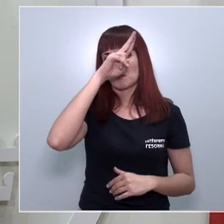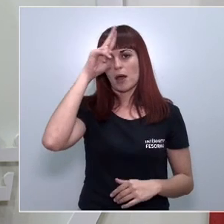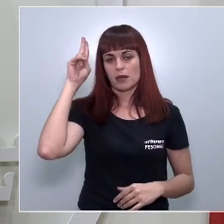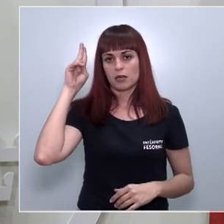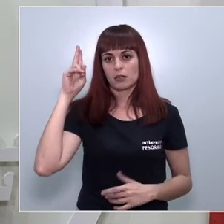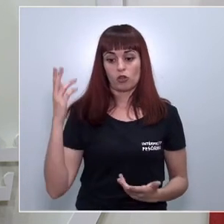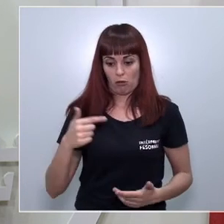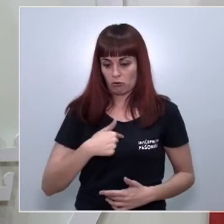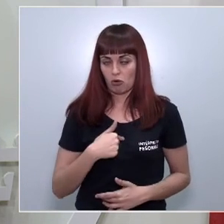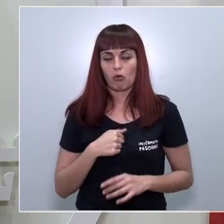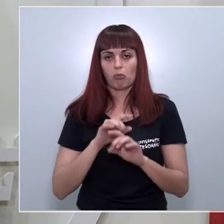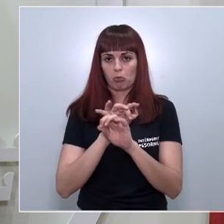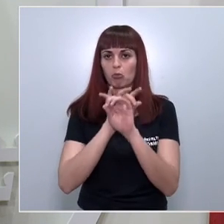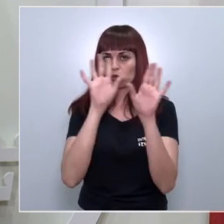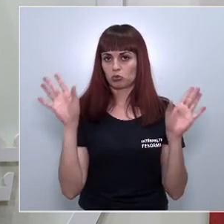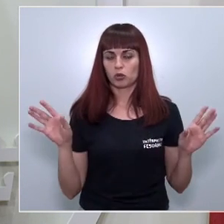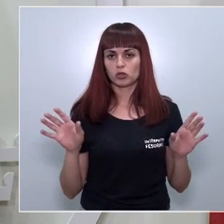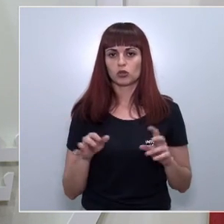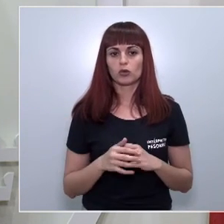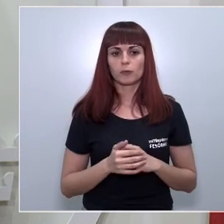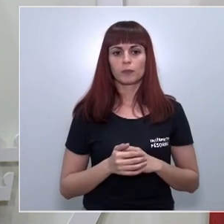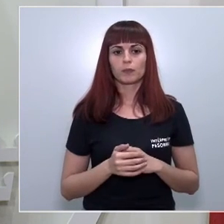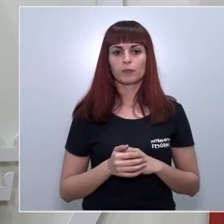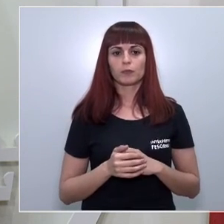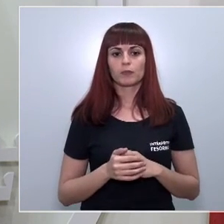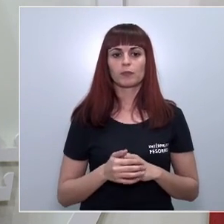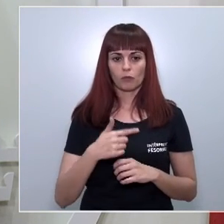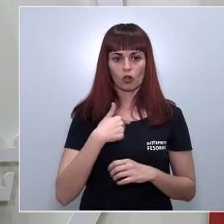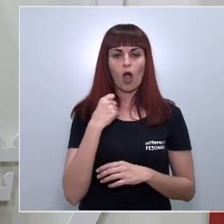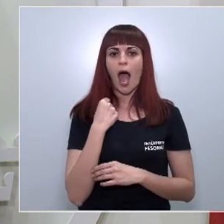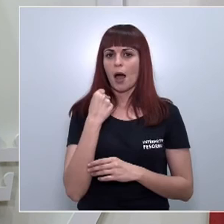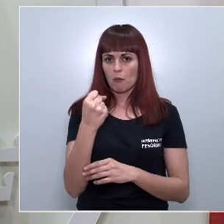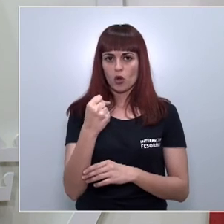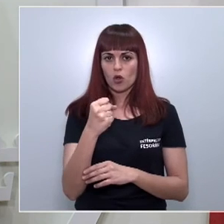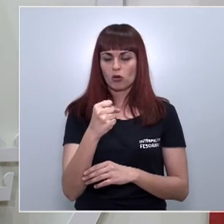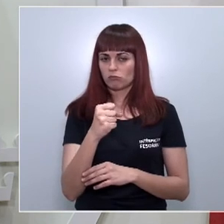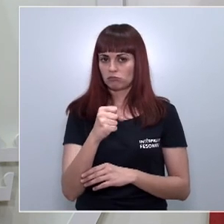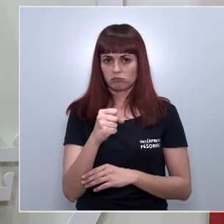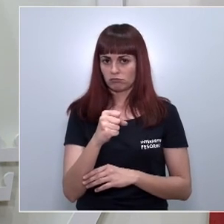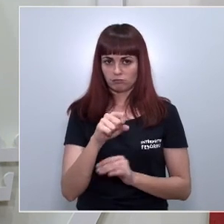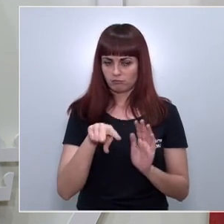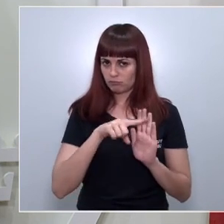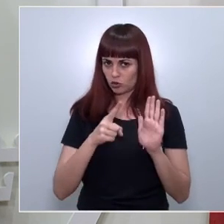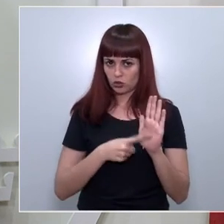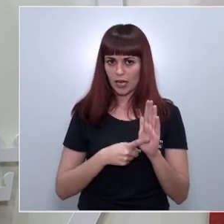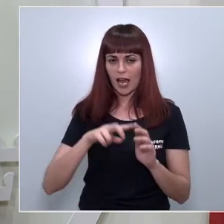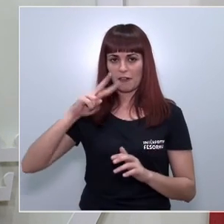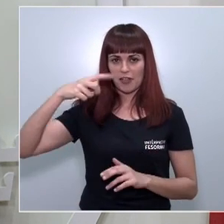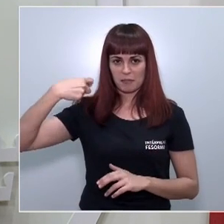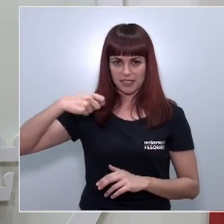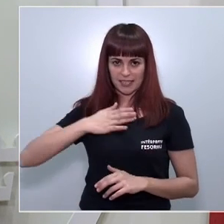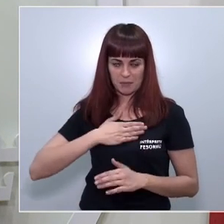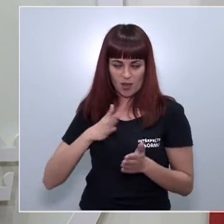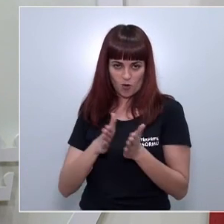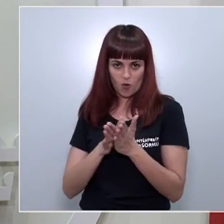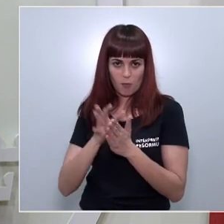yo por supuesto vamos estoy apoyo totalmente a mi compañera la vicepresidenta en su